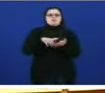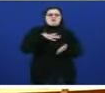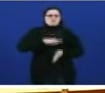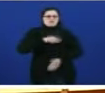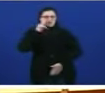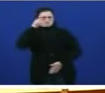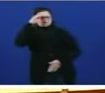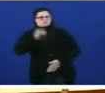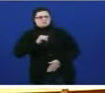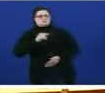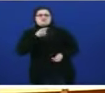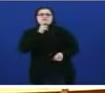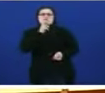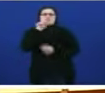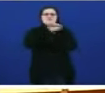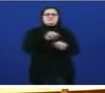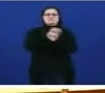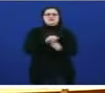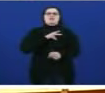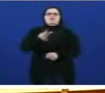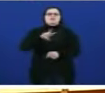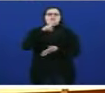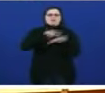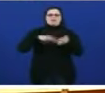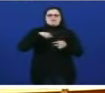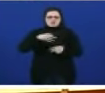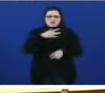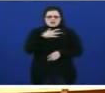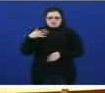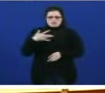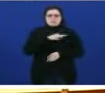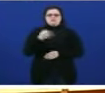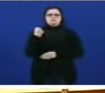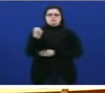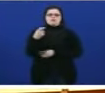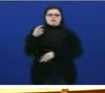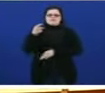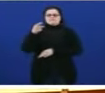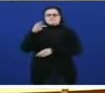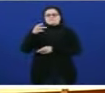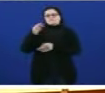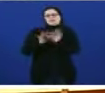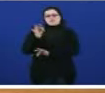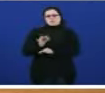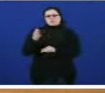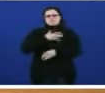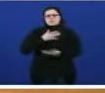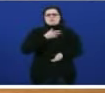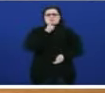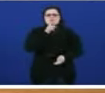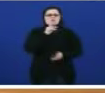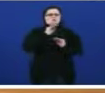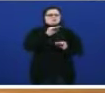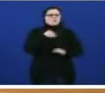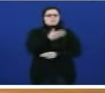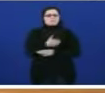cando defende o dereito de Galiza ter caixas da forros e un poder financeiro propio os seus ataques contra o galego señoría